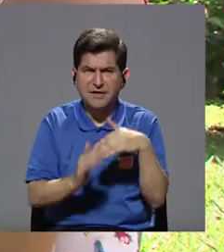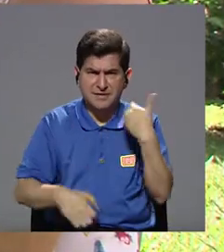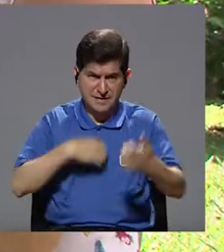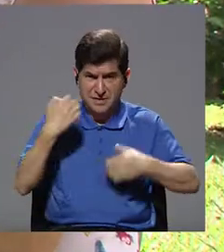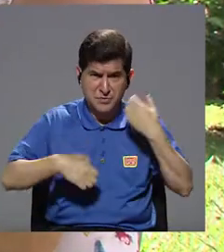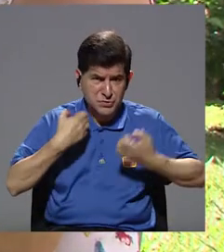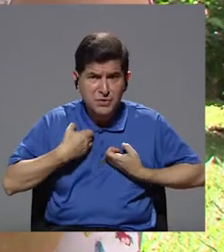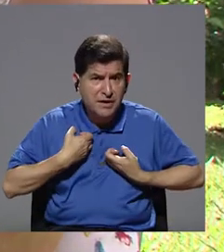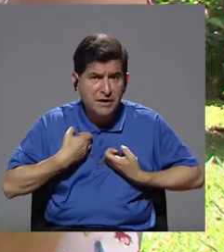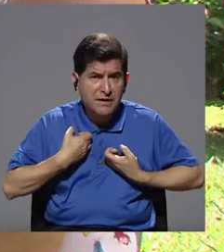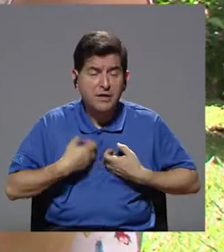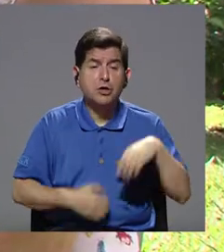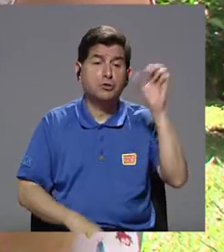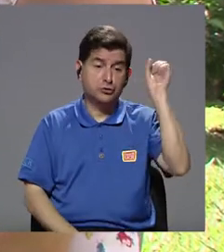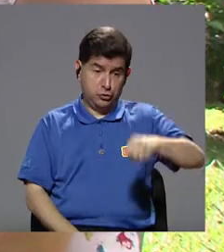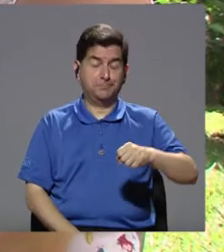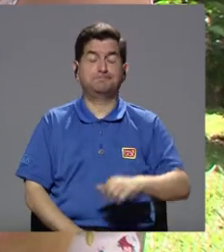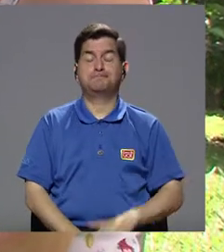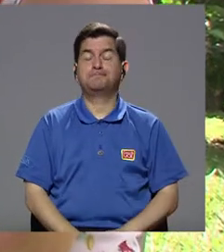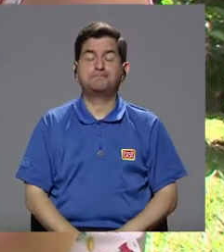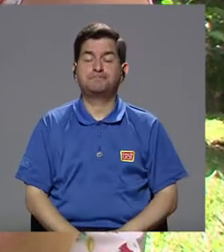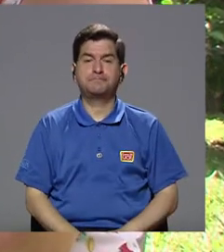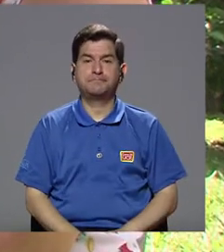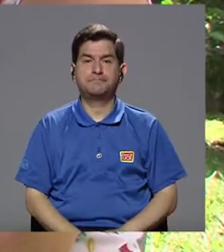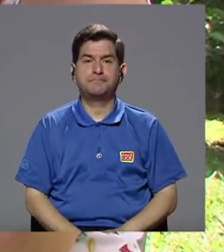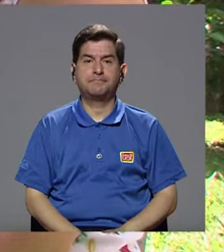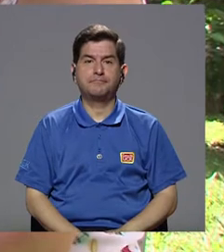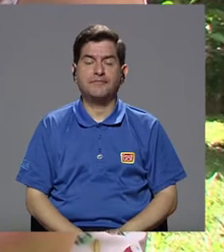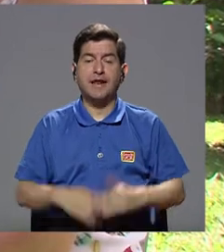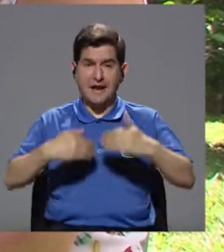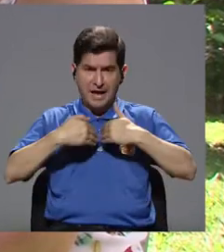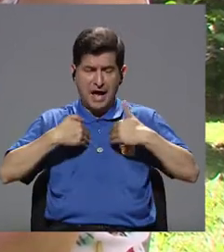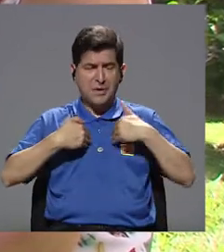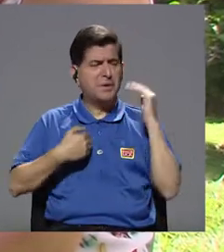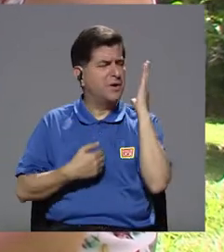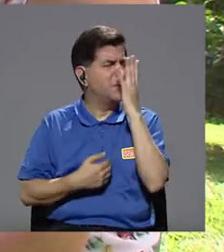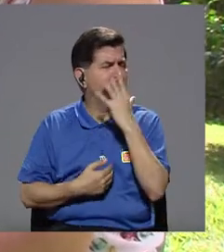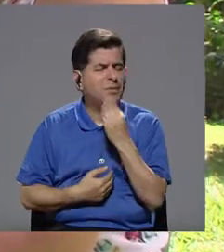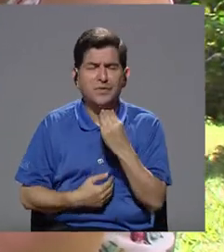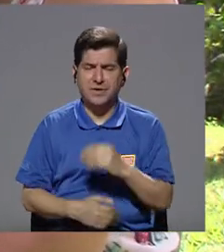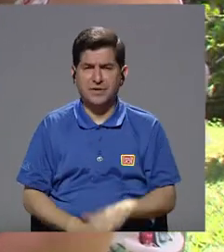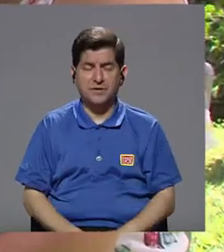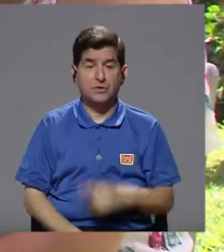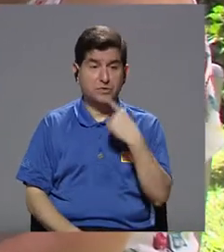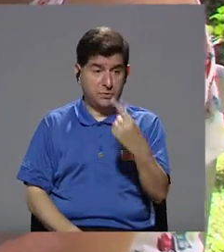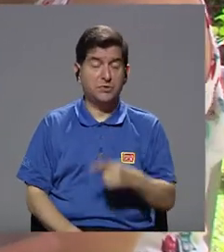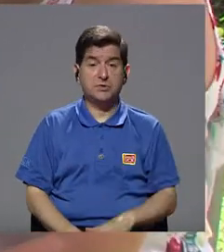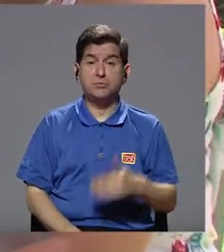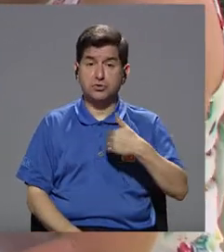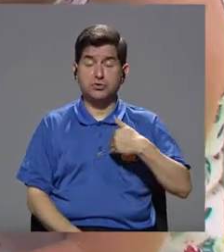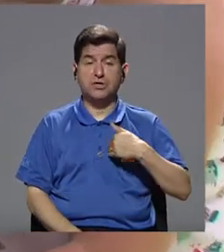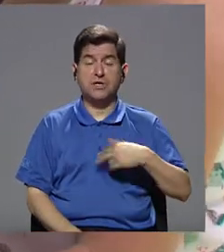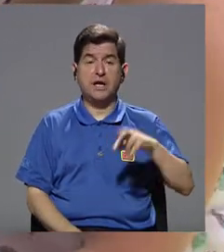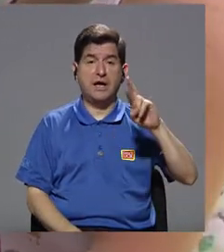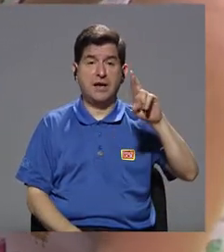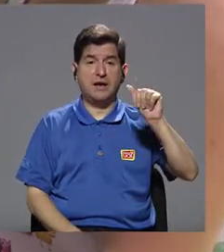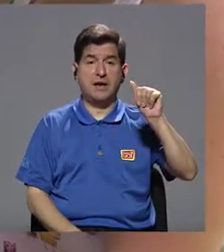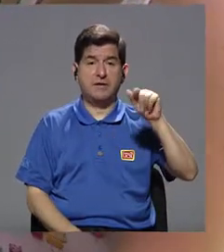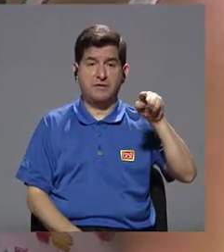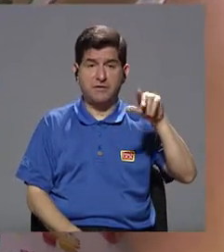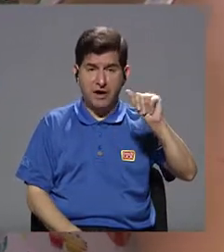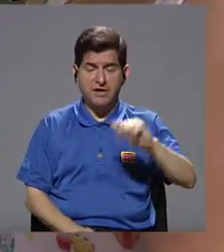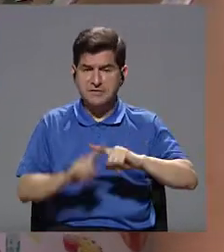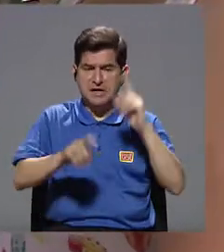así, como emocionalmente. Por supuesto, son animales que son muy lindos, son animales, como decimos, de raza, shih tzu,